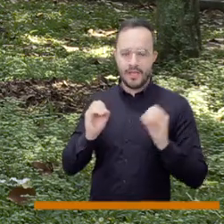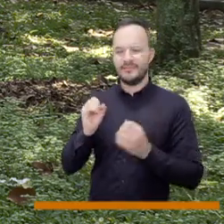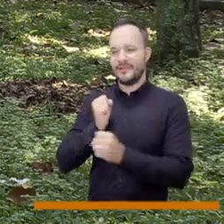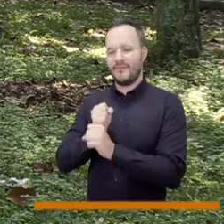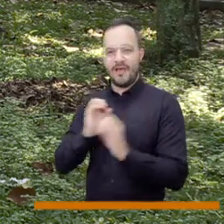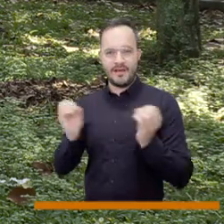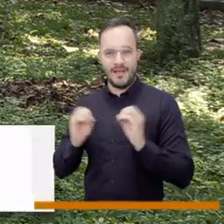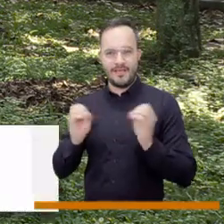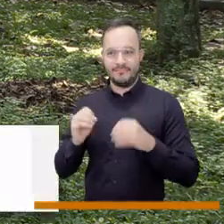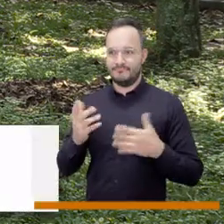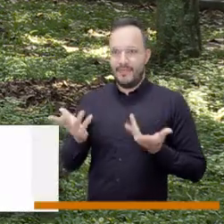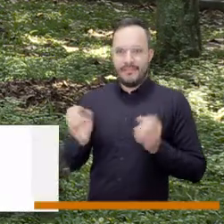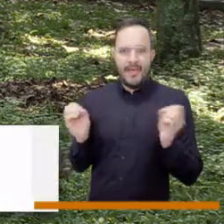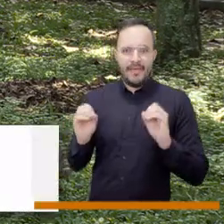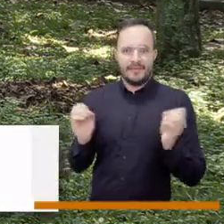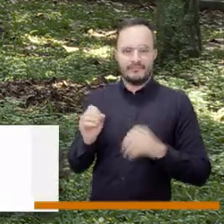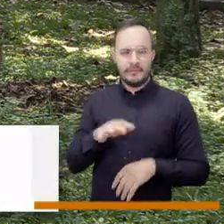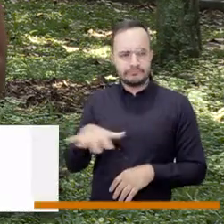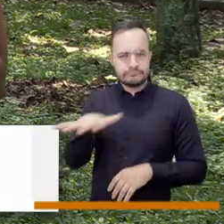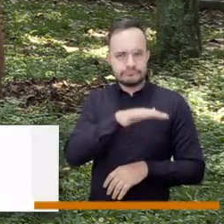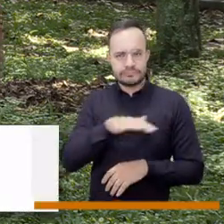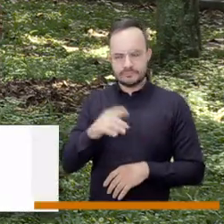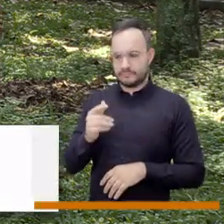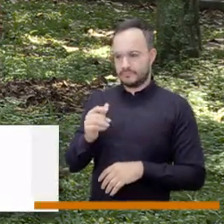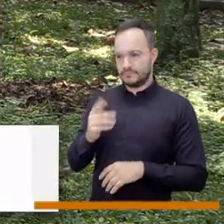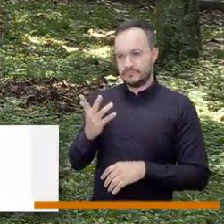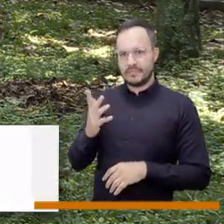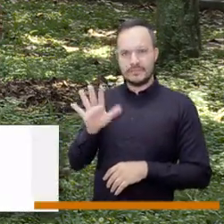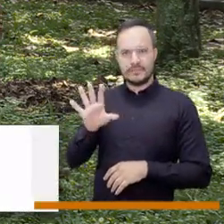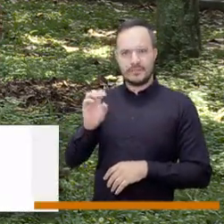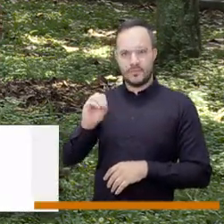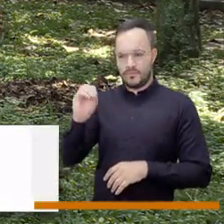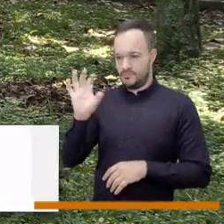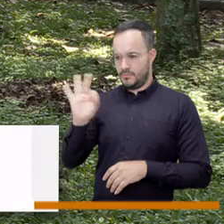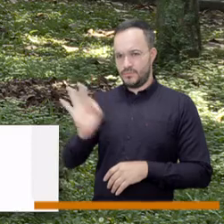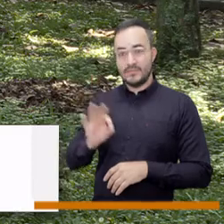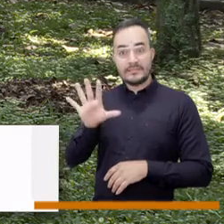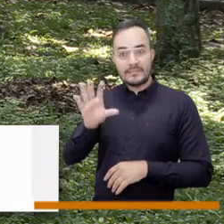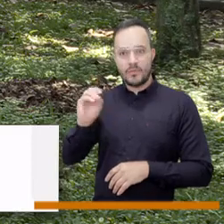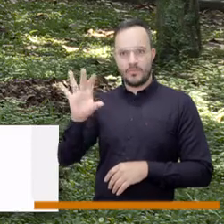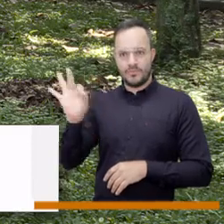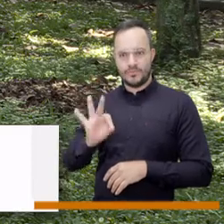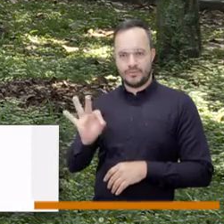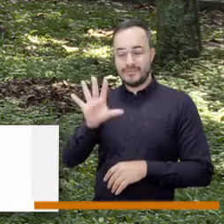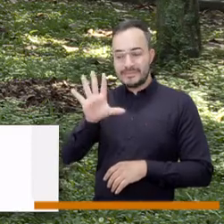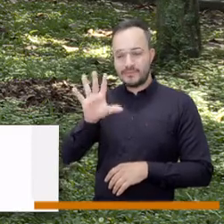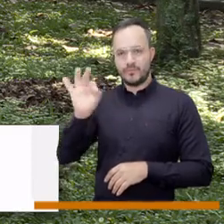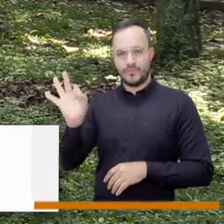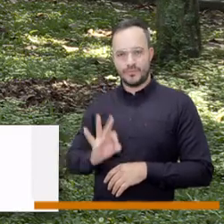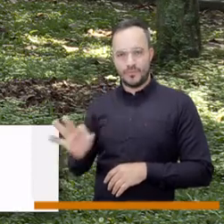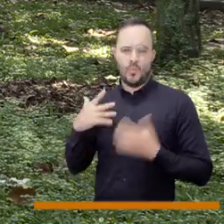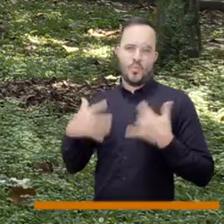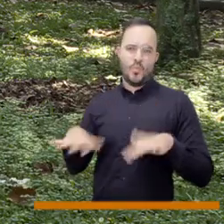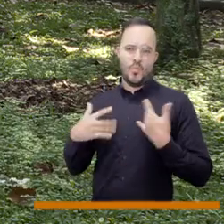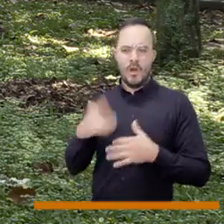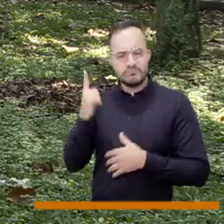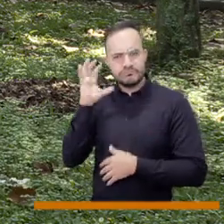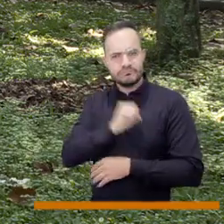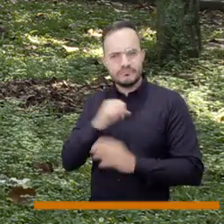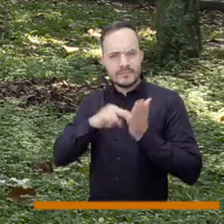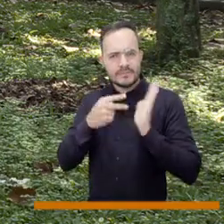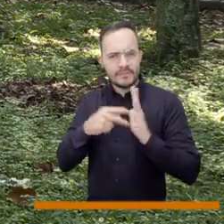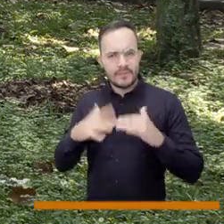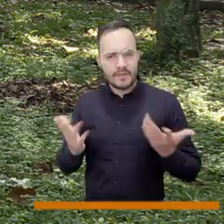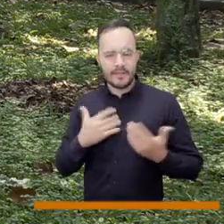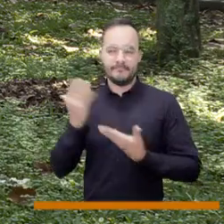quinta parte. Pero, ¿esto qué significa para la ciudad? Esto nos lo va a contar Andrea Arango, que es experta en jóvenes